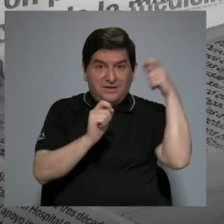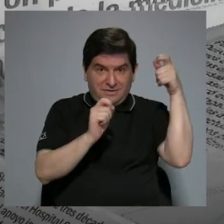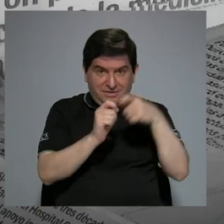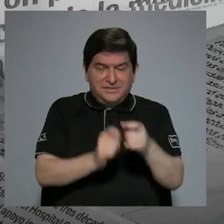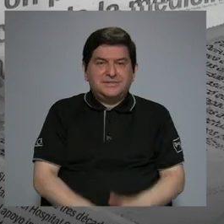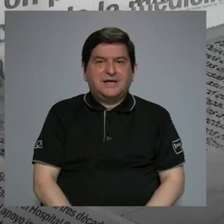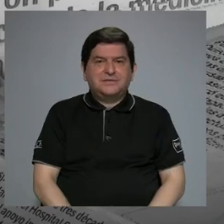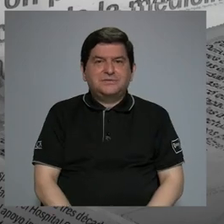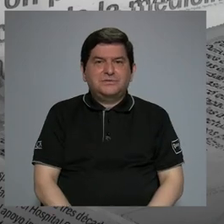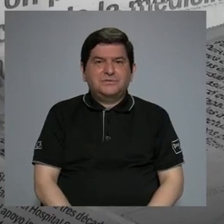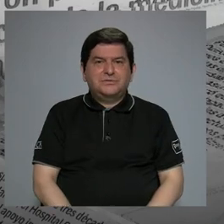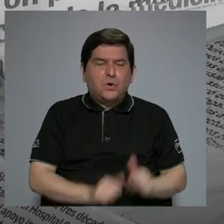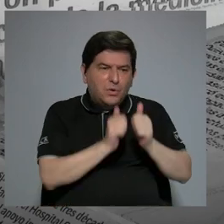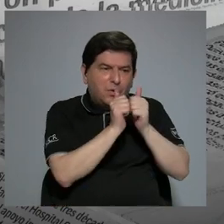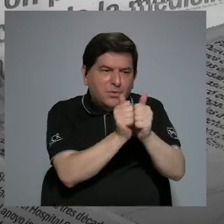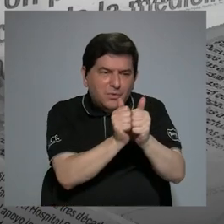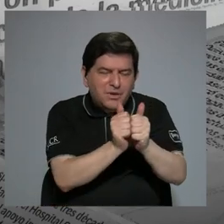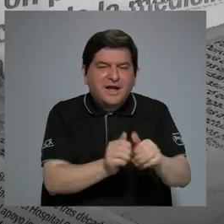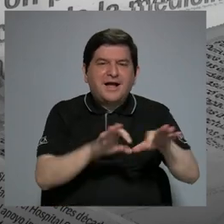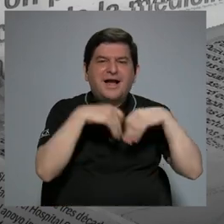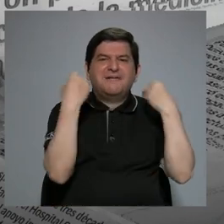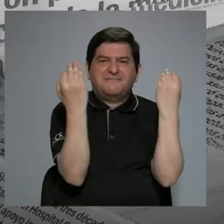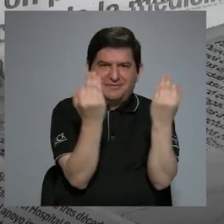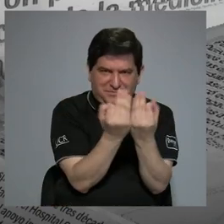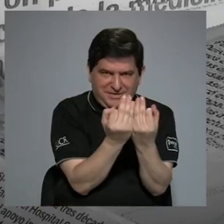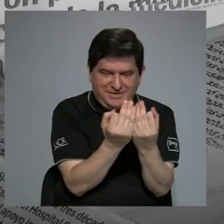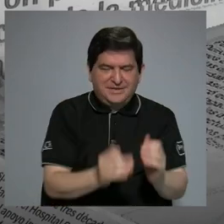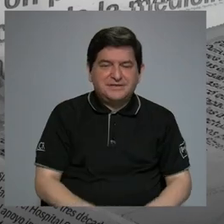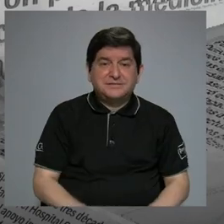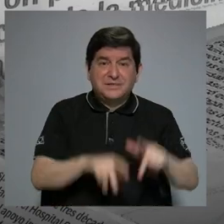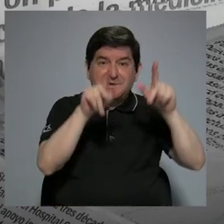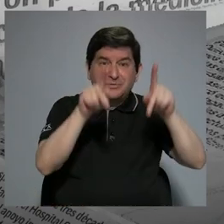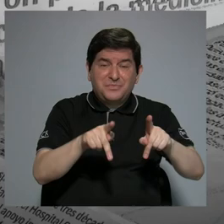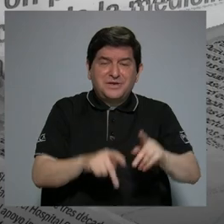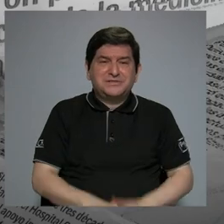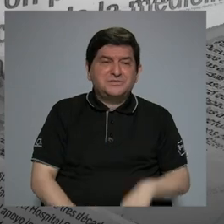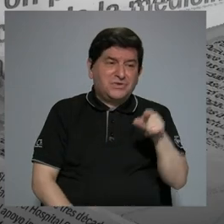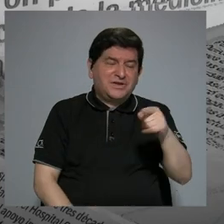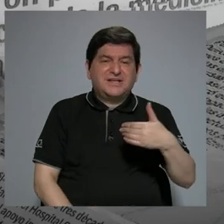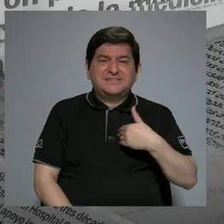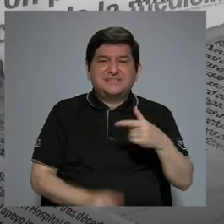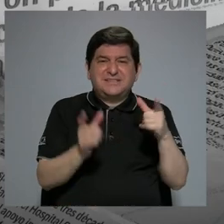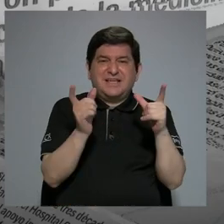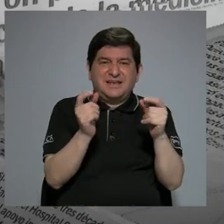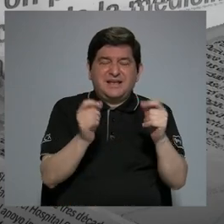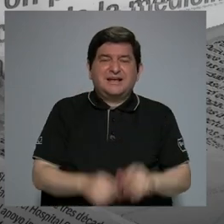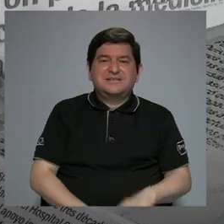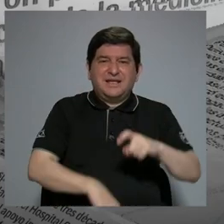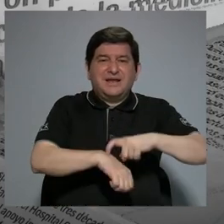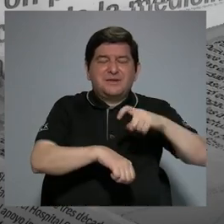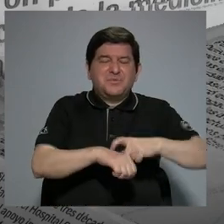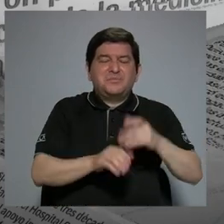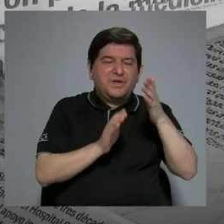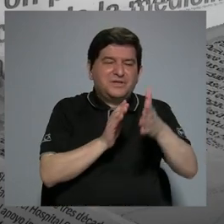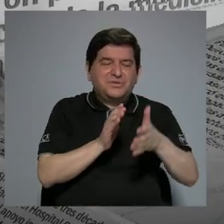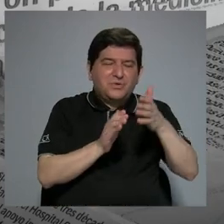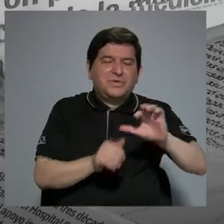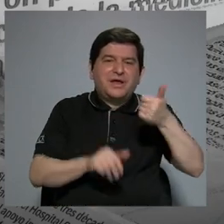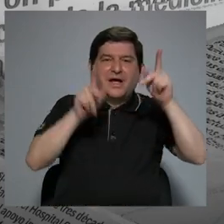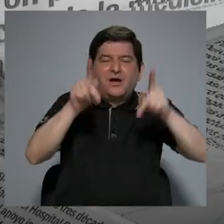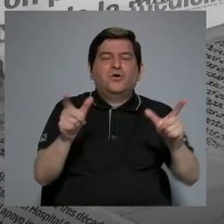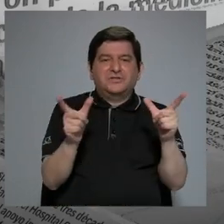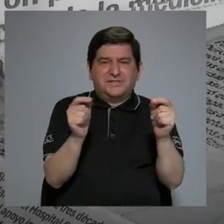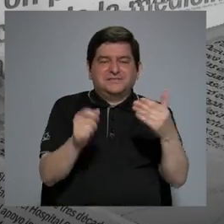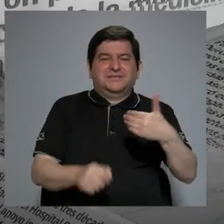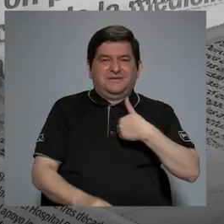está acompañando al grupo de familiares porque muchas personas terminan con cáncer cuando cuidan a otras personas con cáncer.